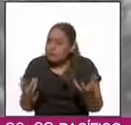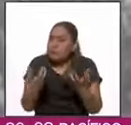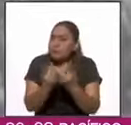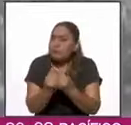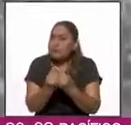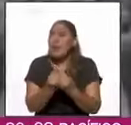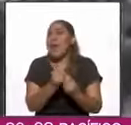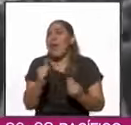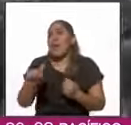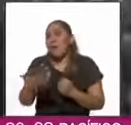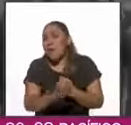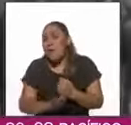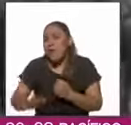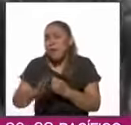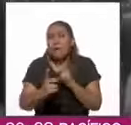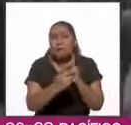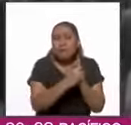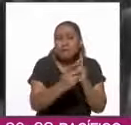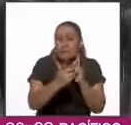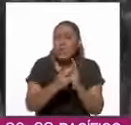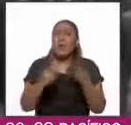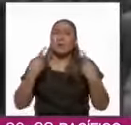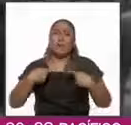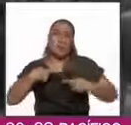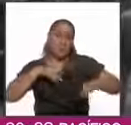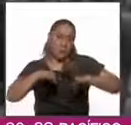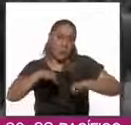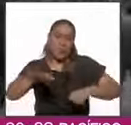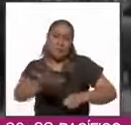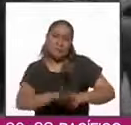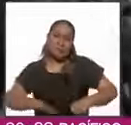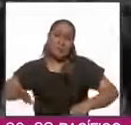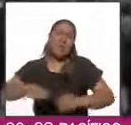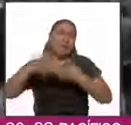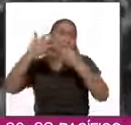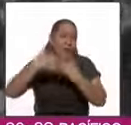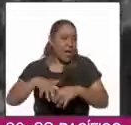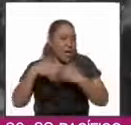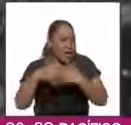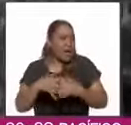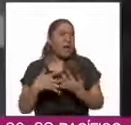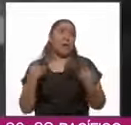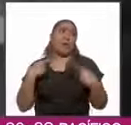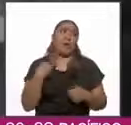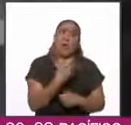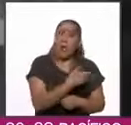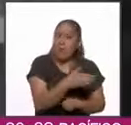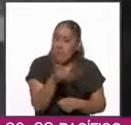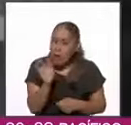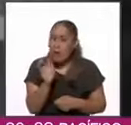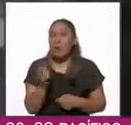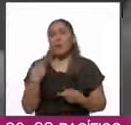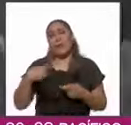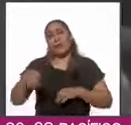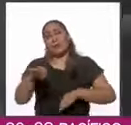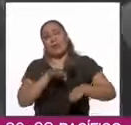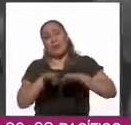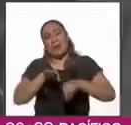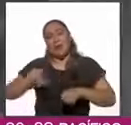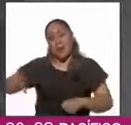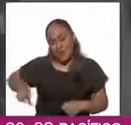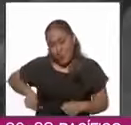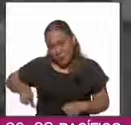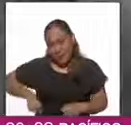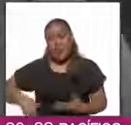colonias y barrios populares con los trabajadores de las zonas industriales, con campesinos, con empleados públicos